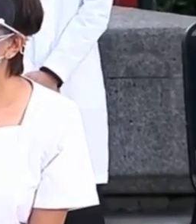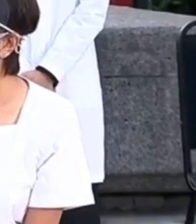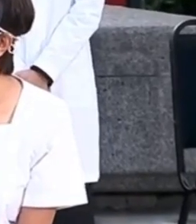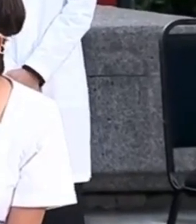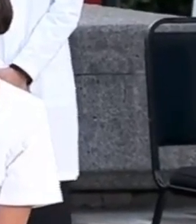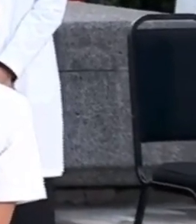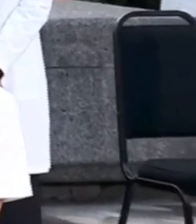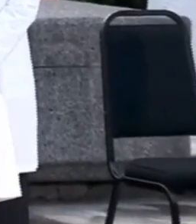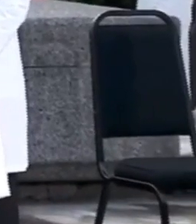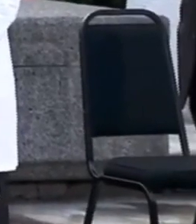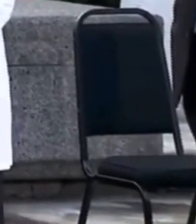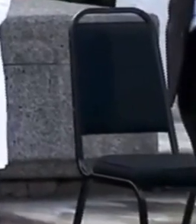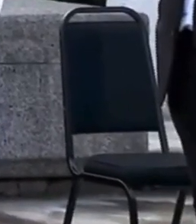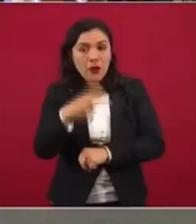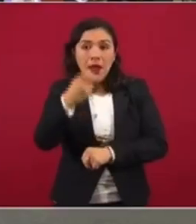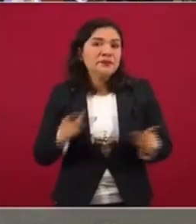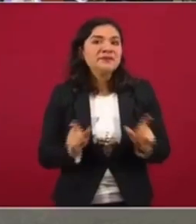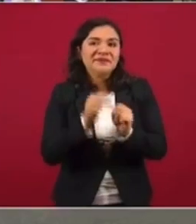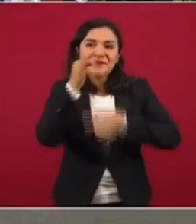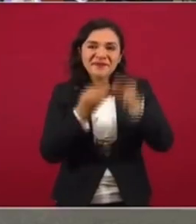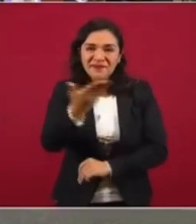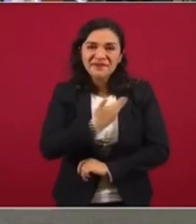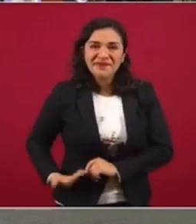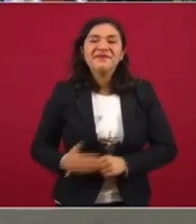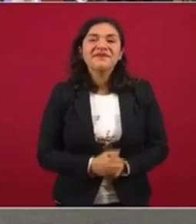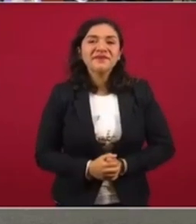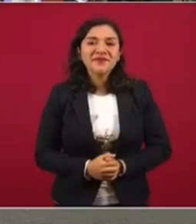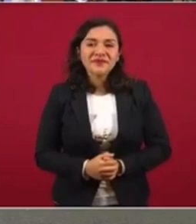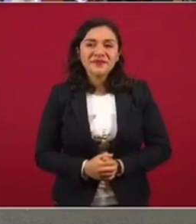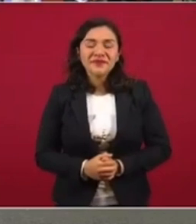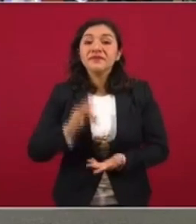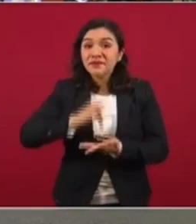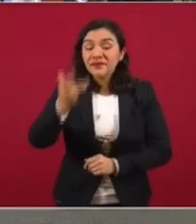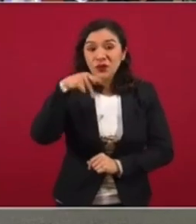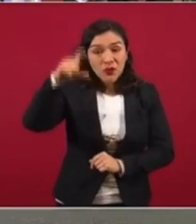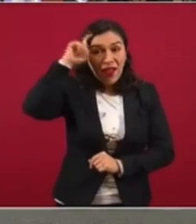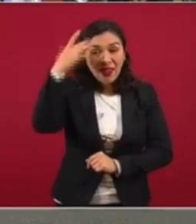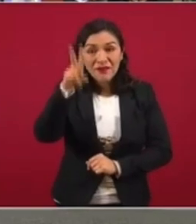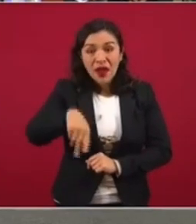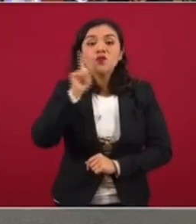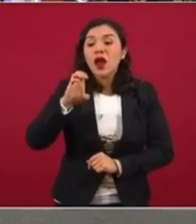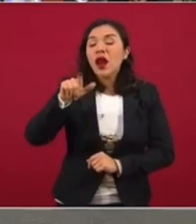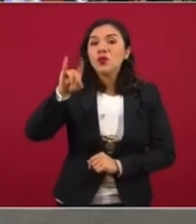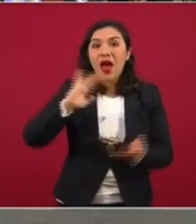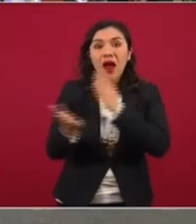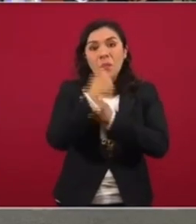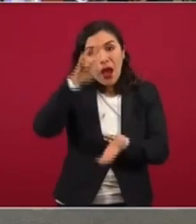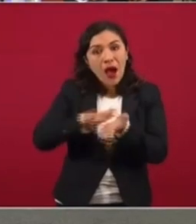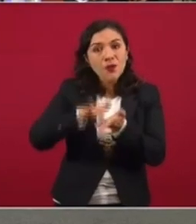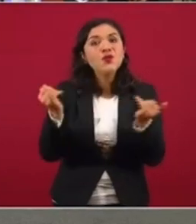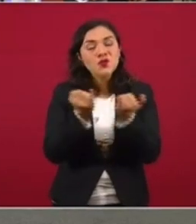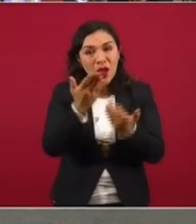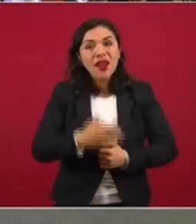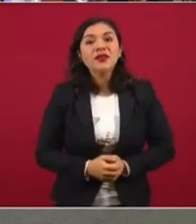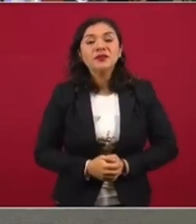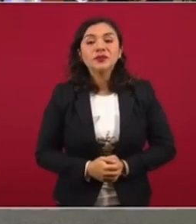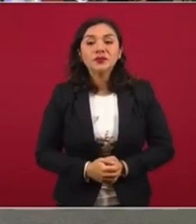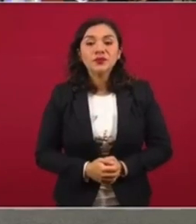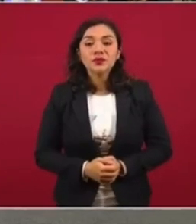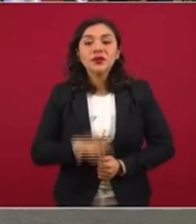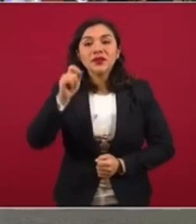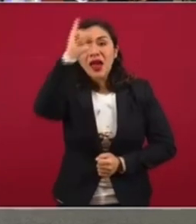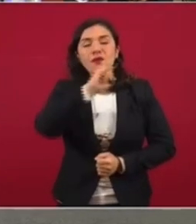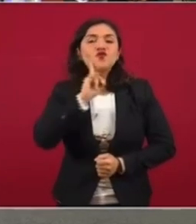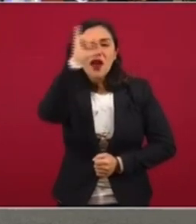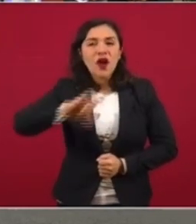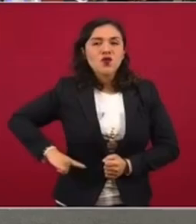¿Duele? Sí, un poquito. Presidente, estamos a la orden. Hugo, agradecer mucho a Claudia por su apoyo. Claudia Semba, jefa